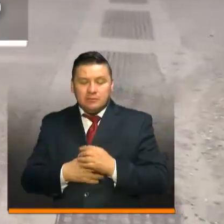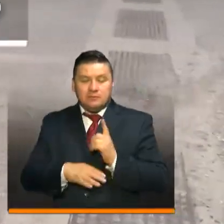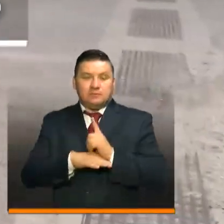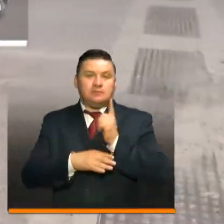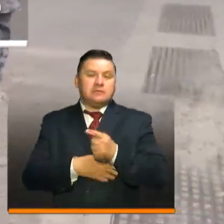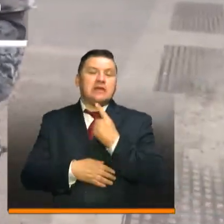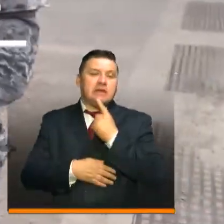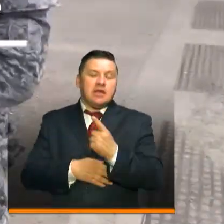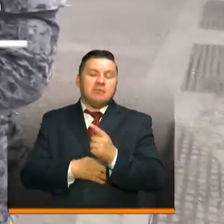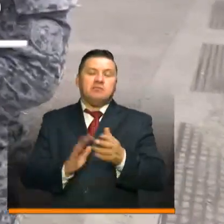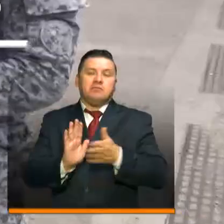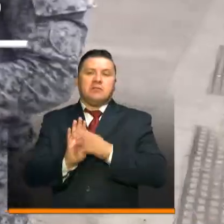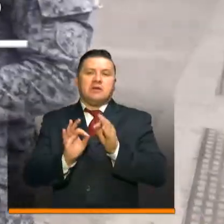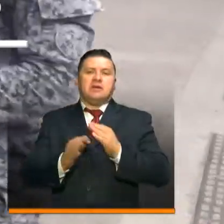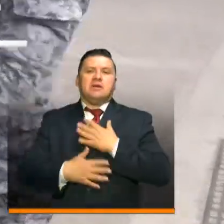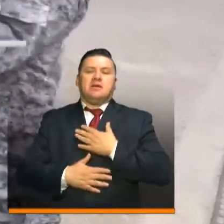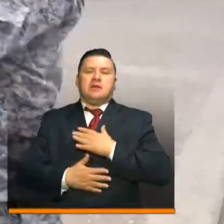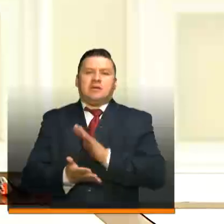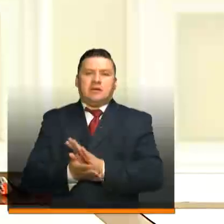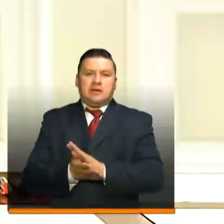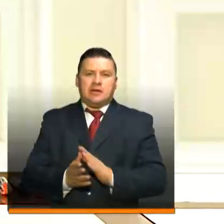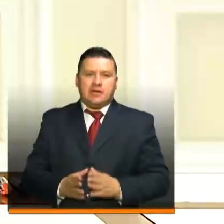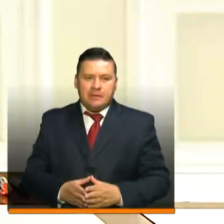mandatario dio un parte de tranquilidad.